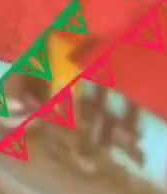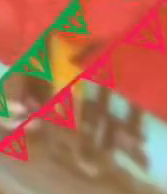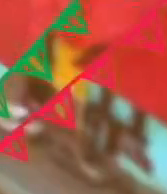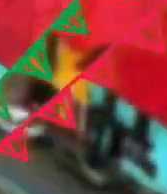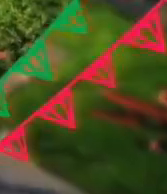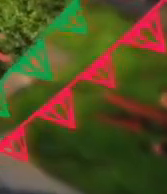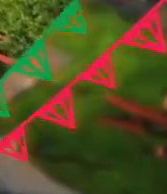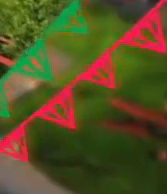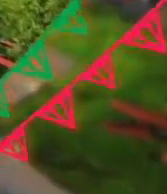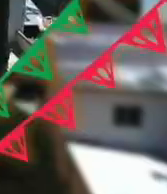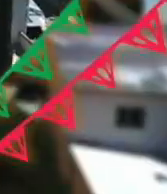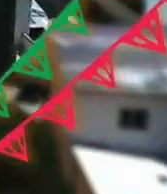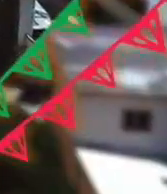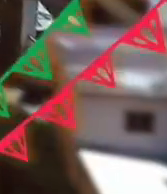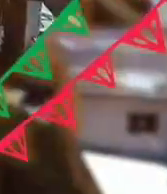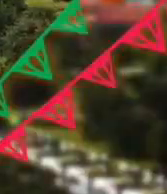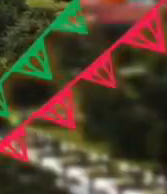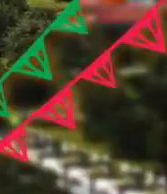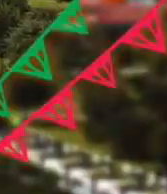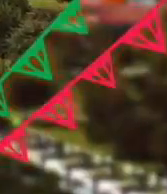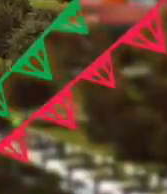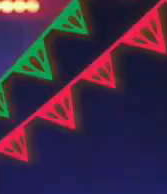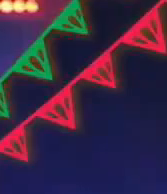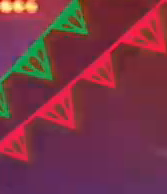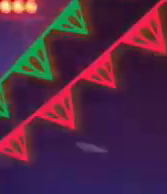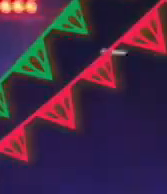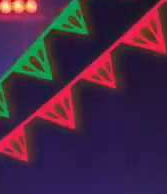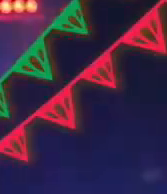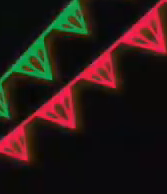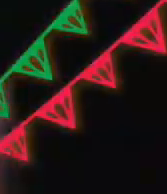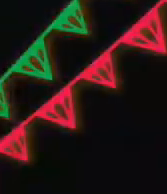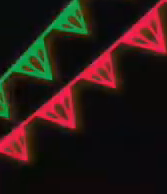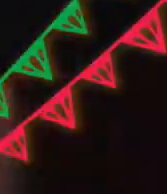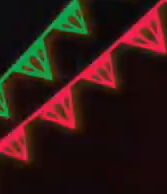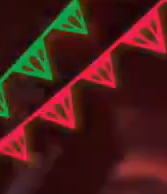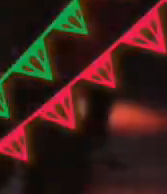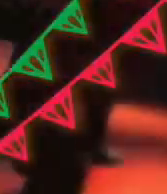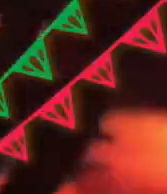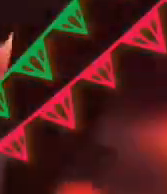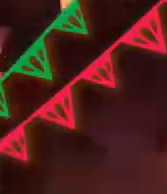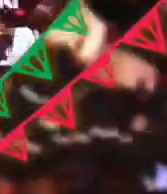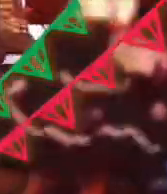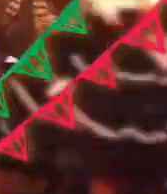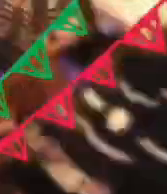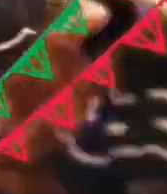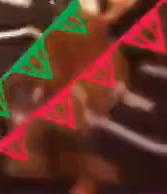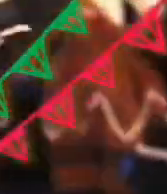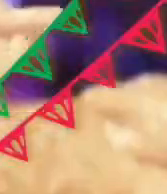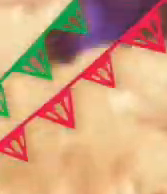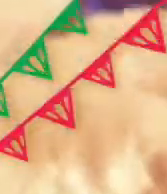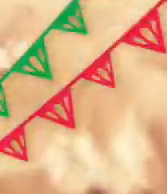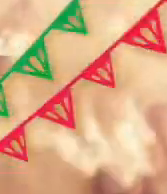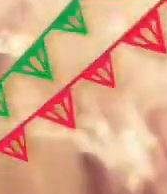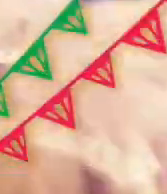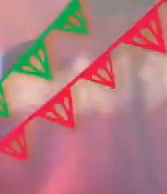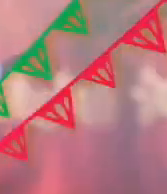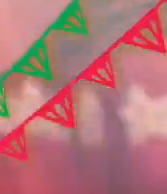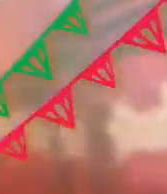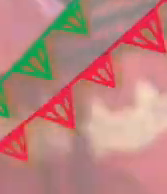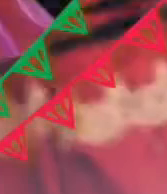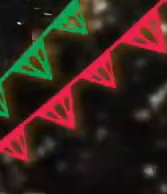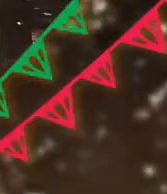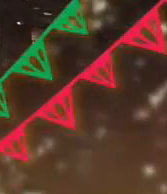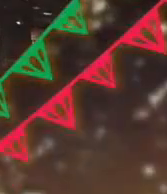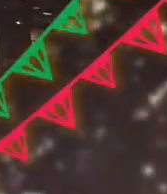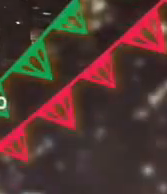Hasta el sur Y que nuestro corazón Vibra con las ganas De triunfar Y salir adelante ¡Que viva México!